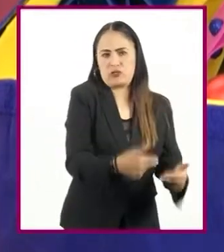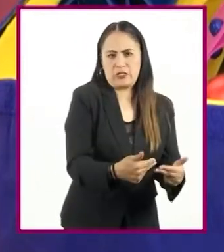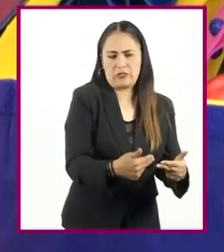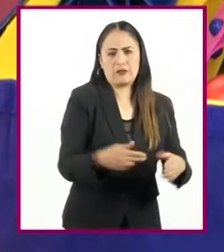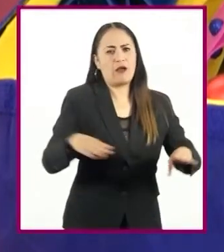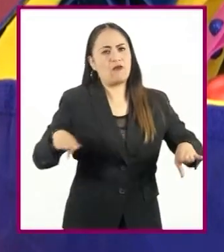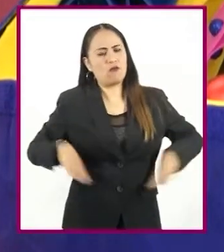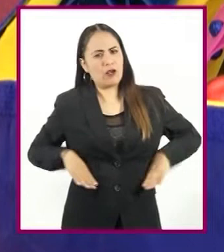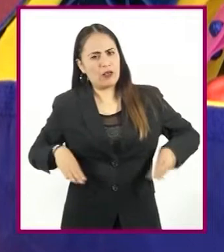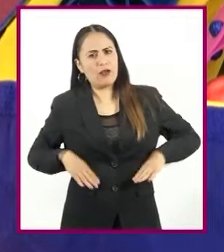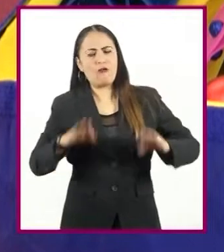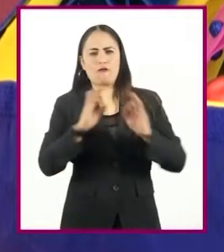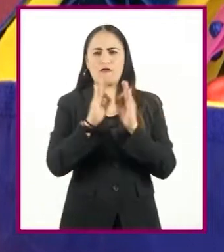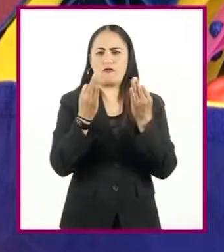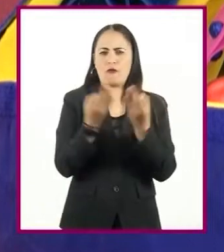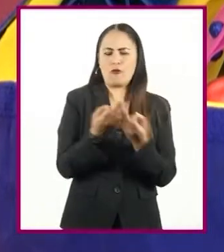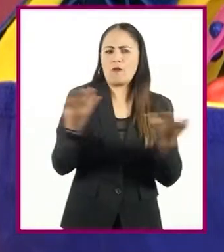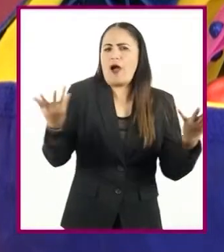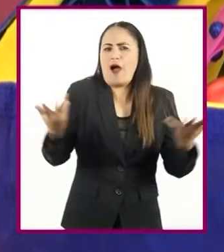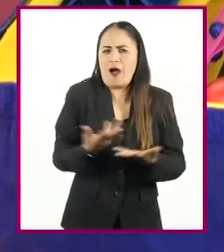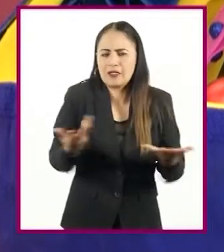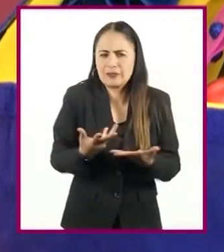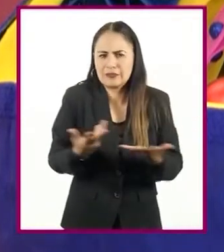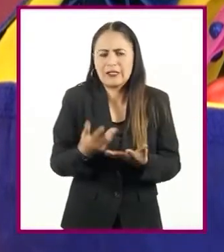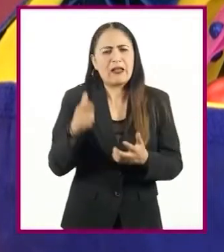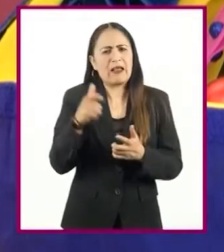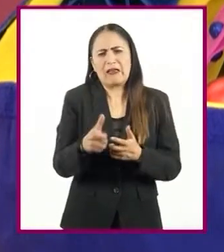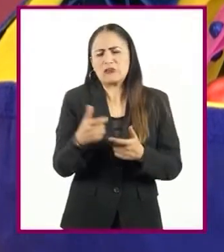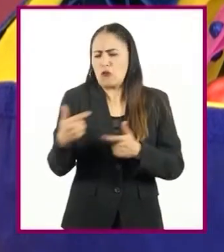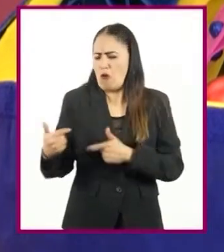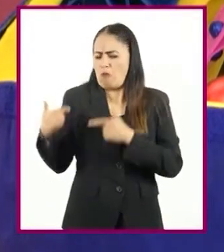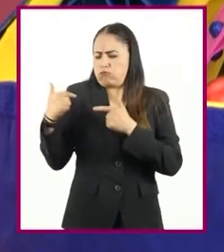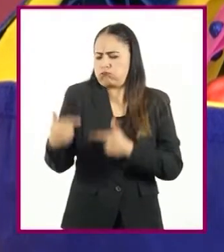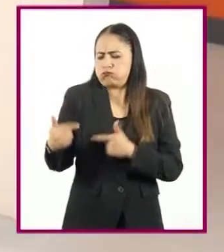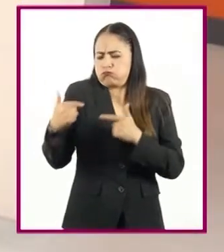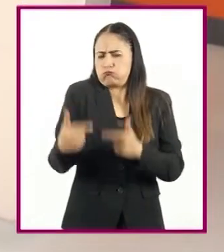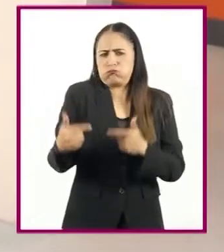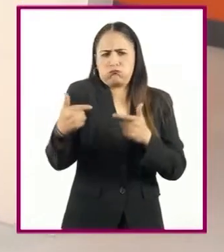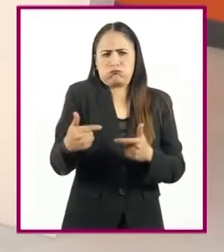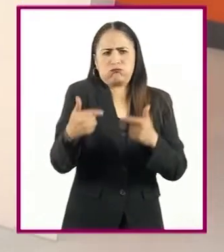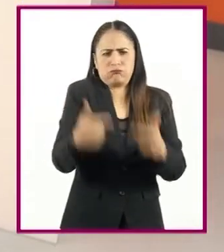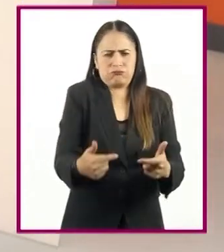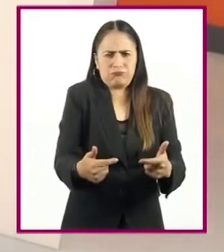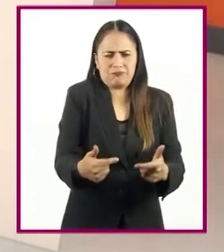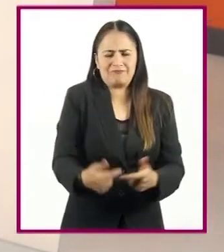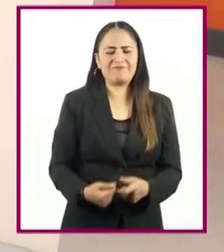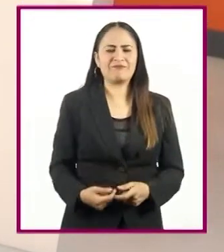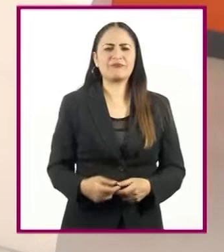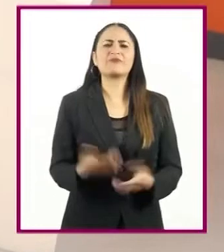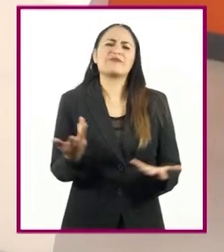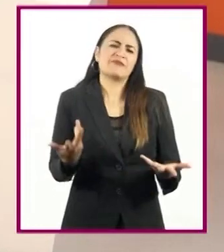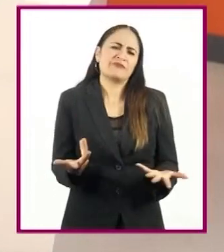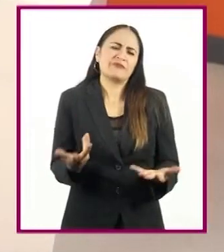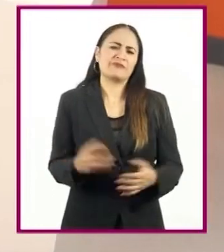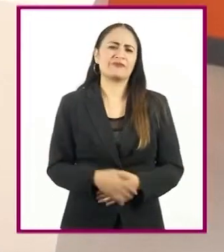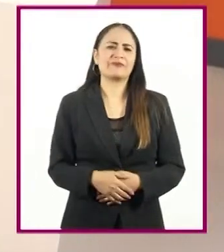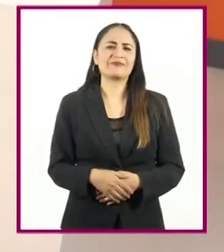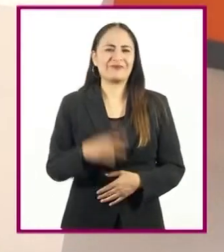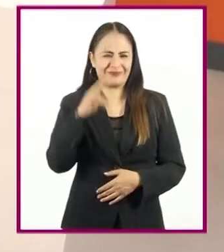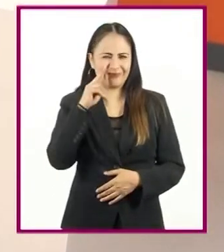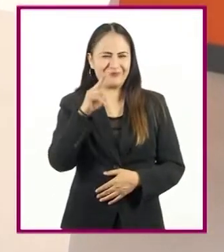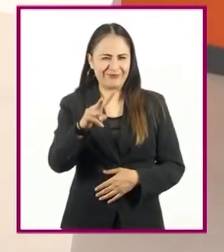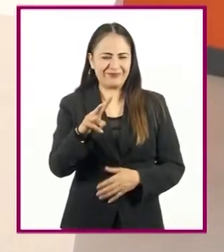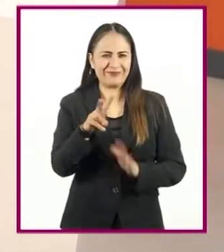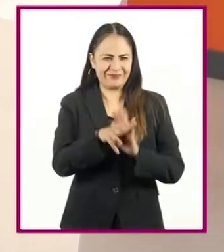y de comportamiento y eso ocurre de generación en generación. Esto tiene que ver con nuestro siguiente